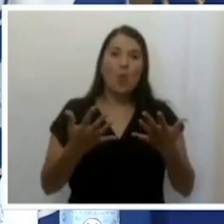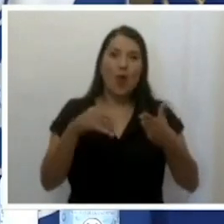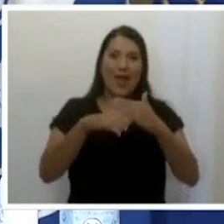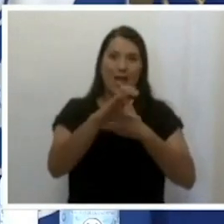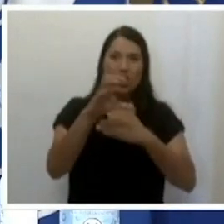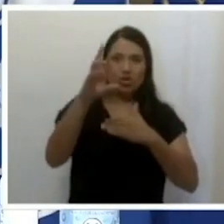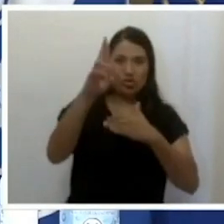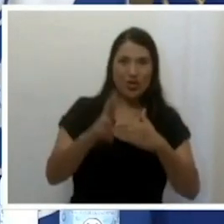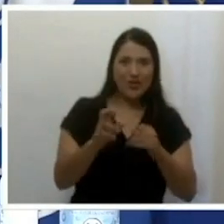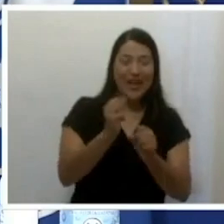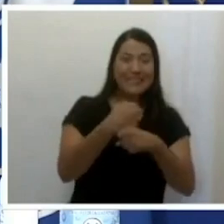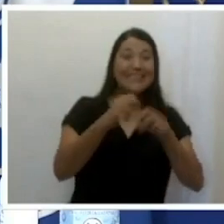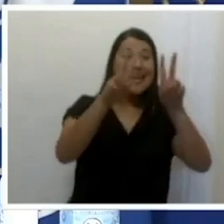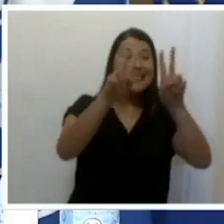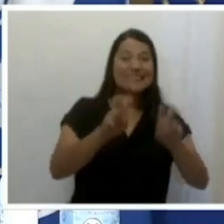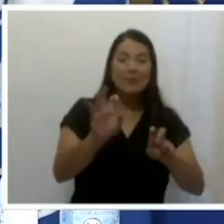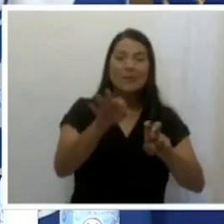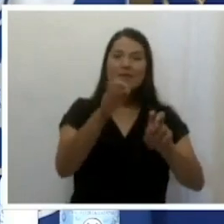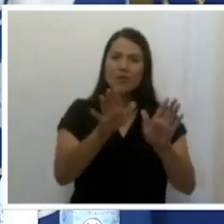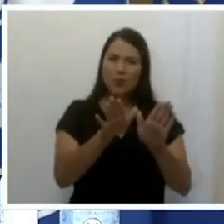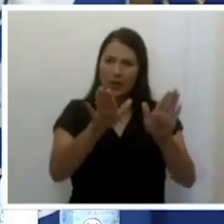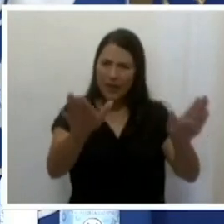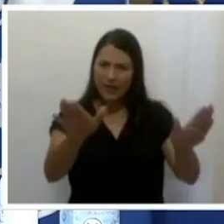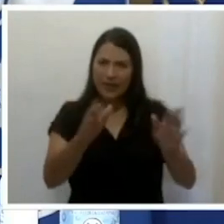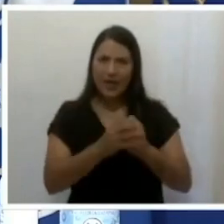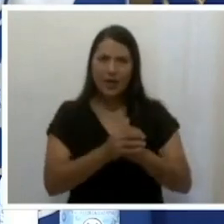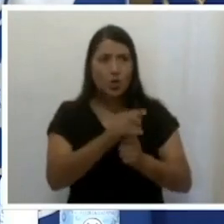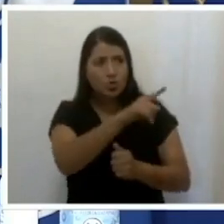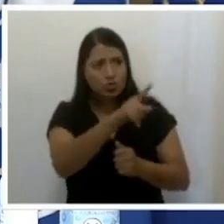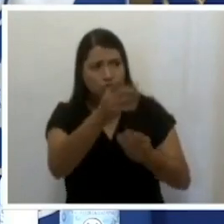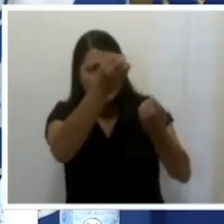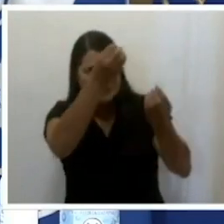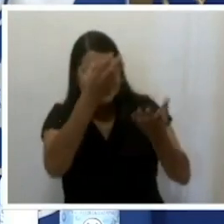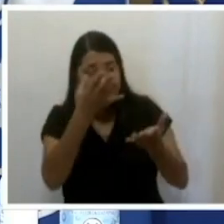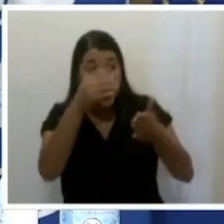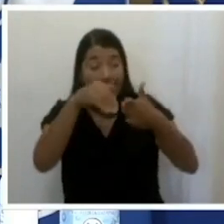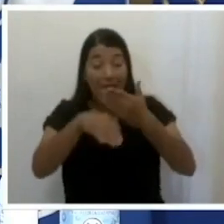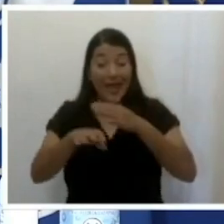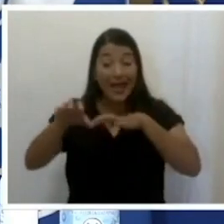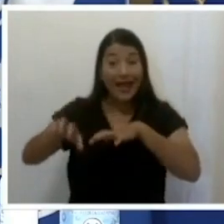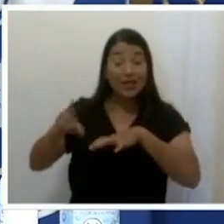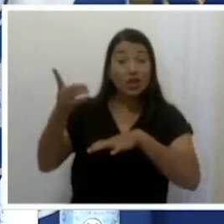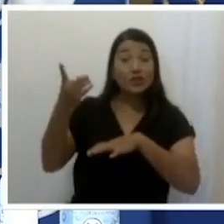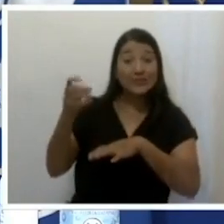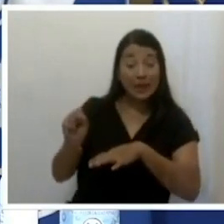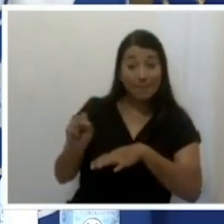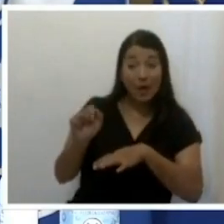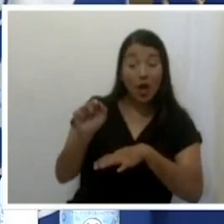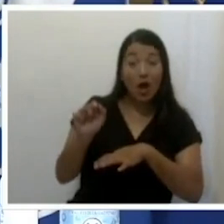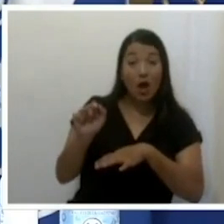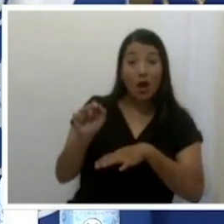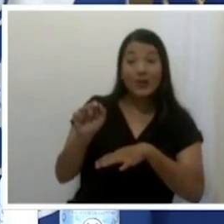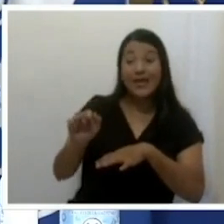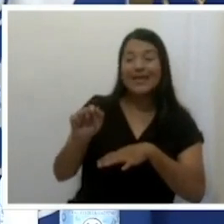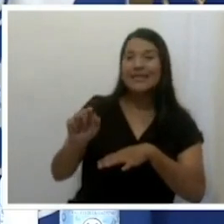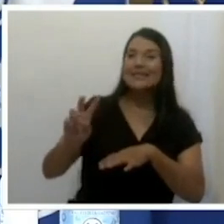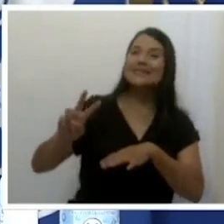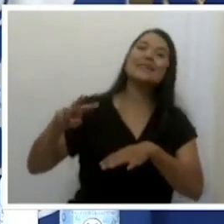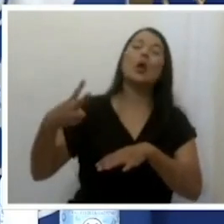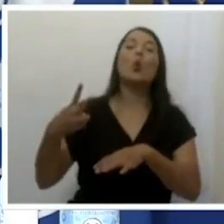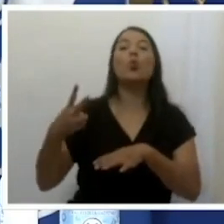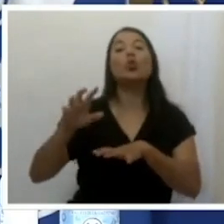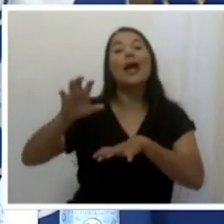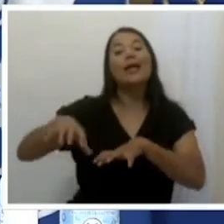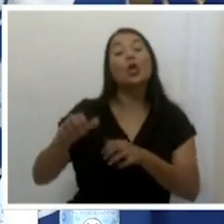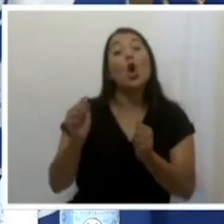epidemiológico a aplicar? Según ustedes informaron, en el cantón de Desamparados, segundo cantón con mayor